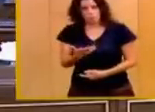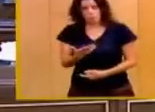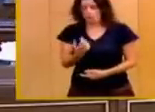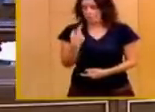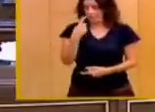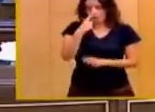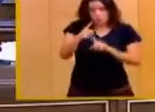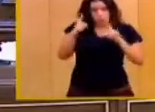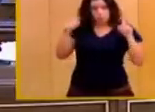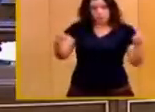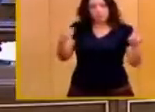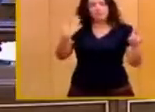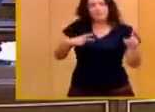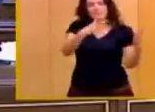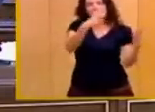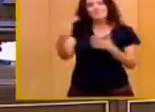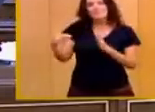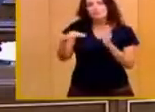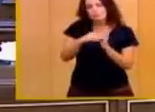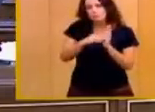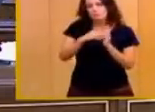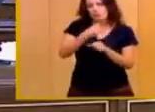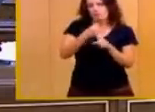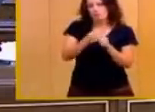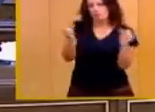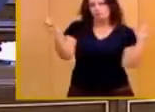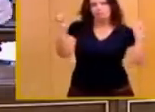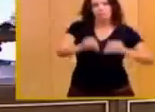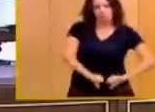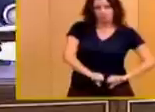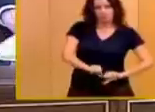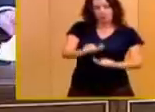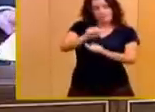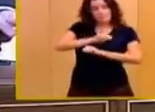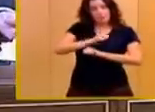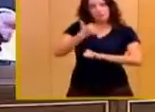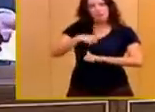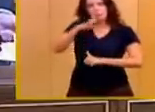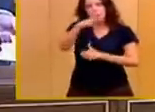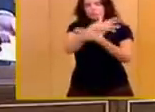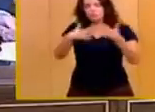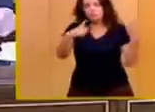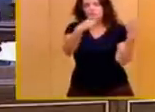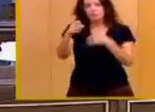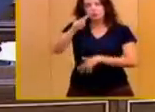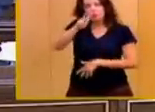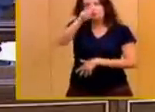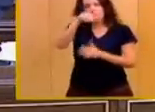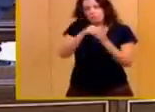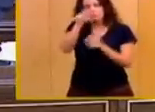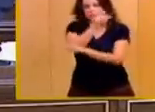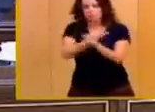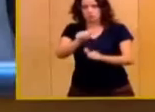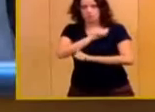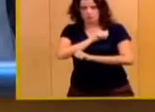700.000 empleos y el paro ha llegado a la cifra de 4.612.000 personas. Han